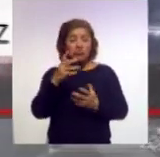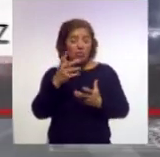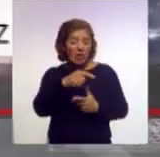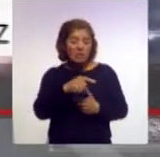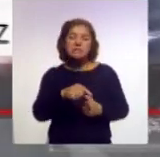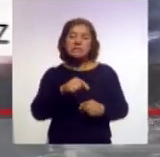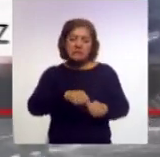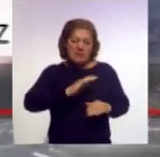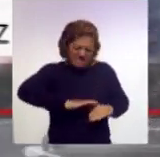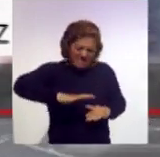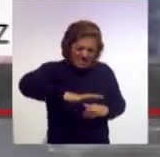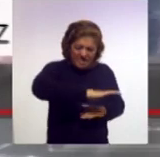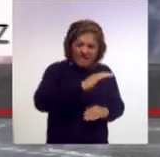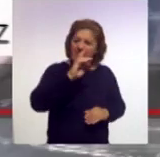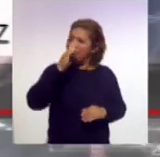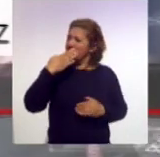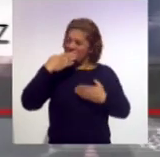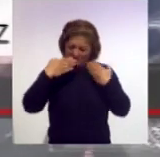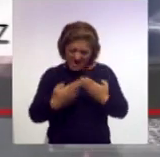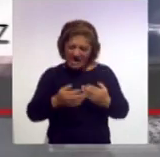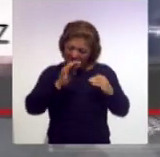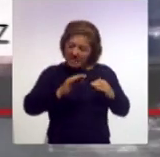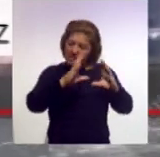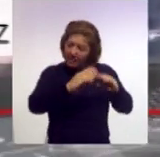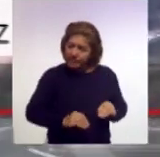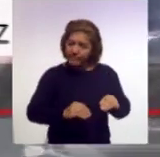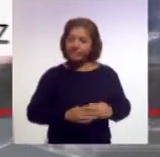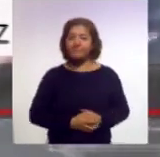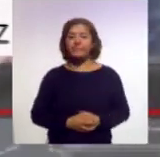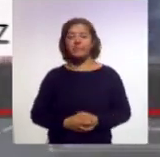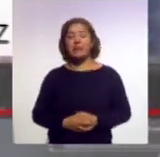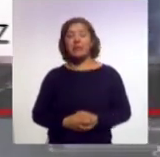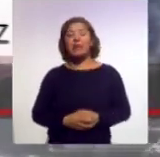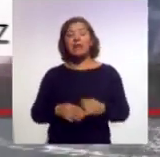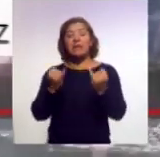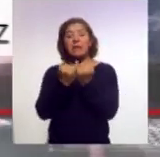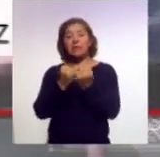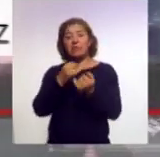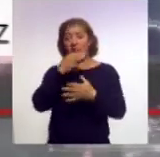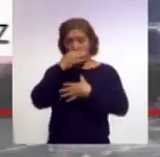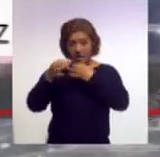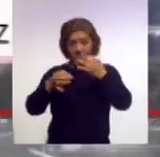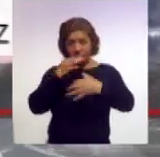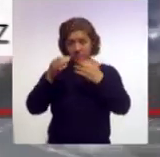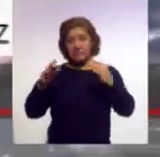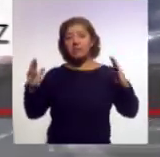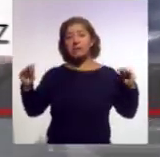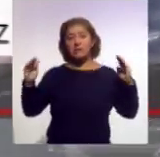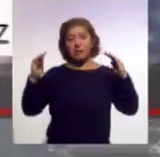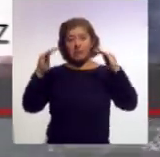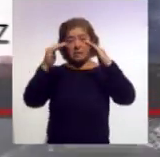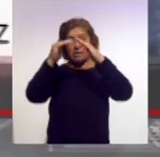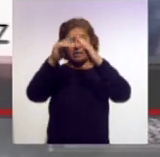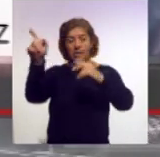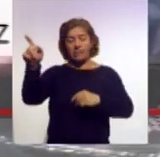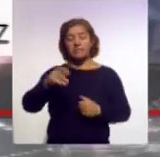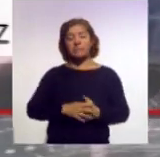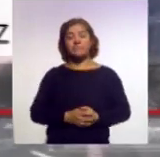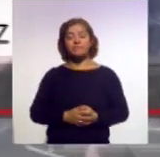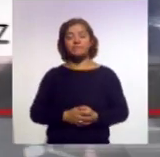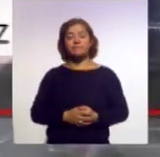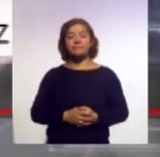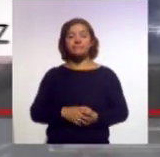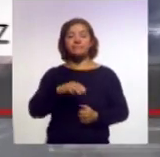sólidos a su alrededor. Finalmente comentarte que el personal del Parque Nacional La Malinche de la Coordinación General de Ecología